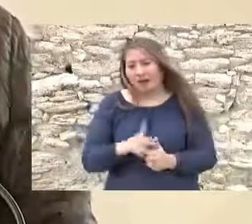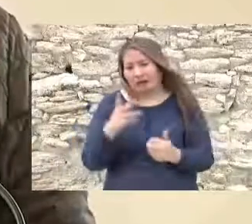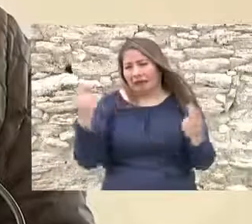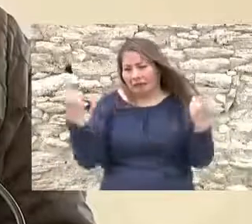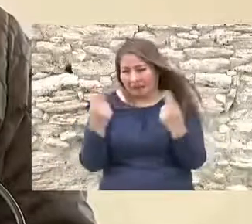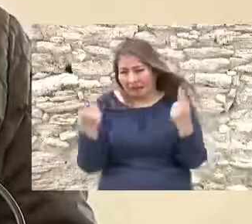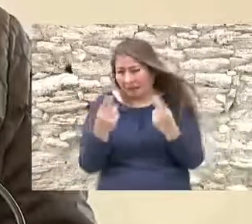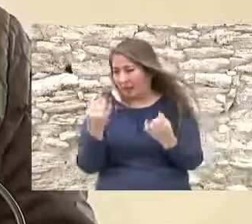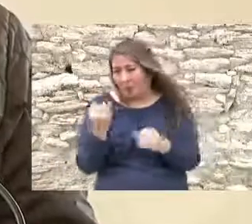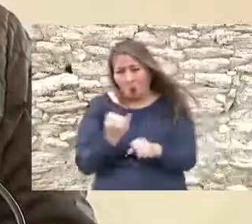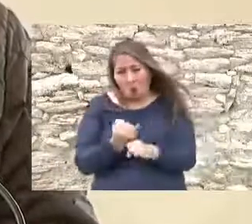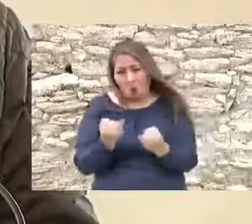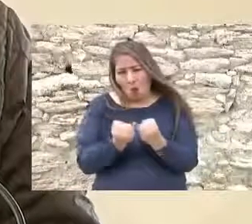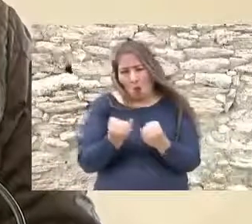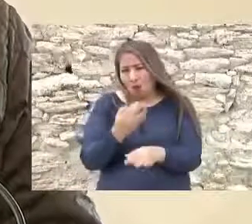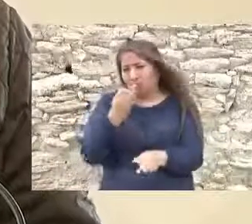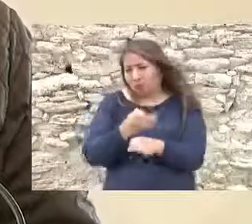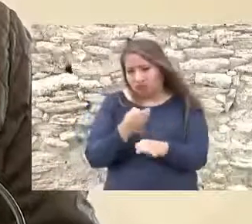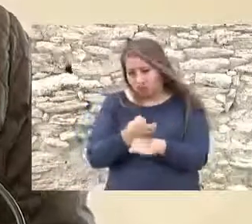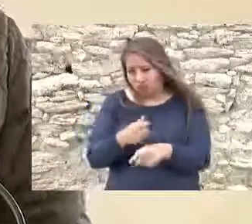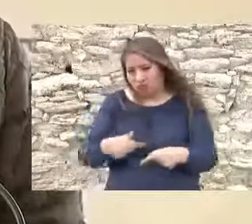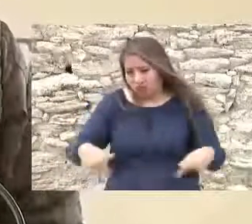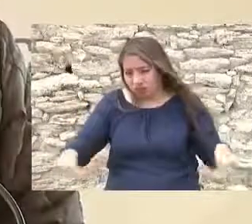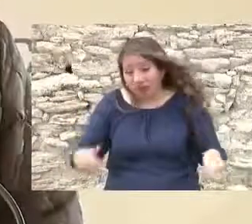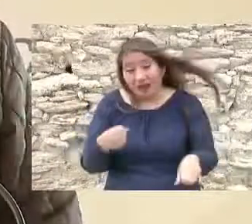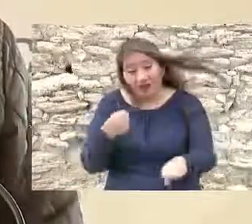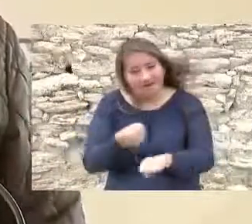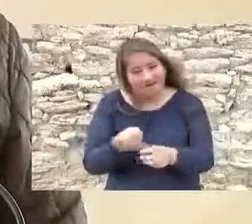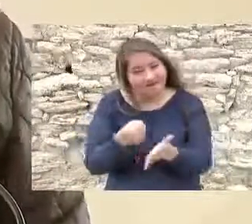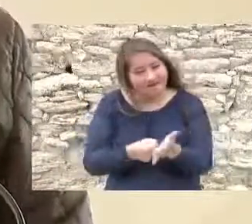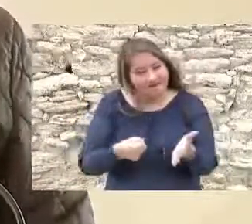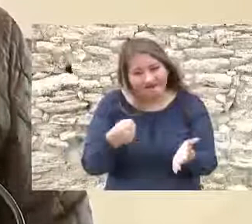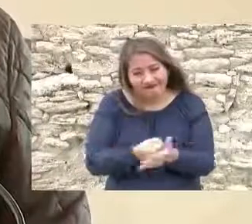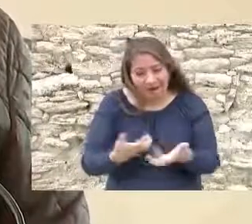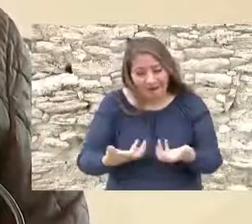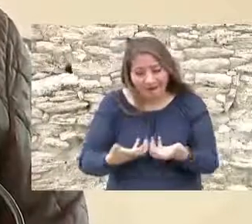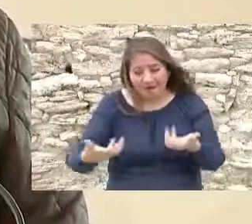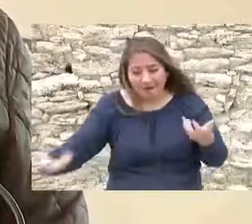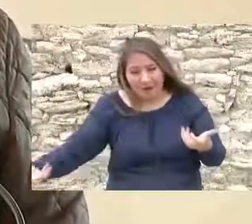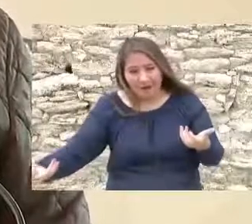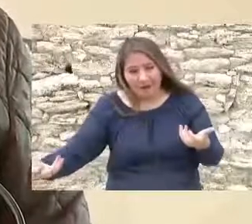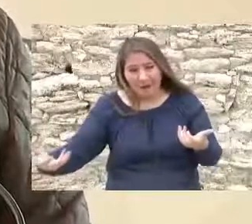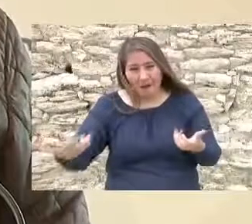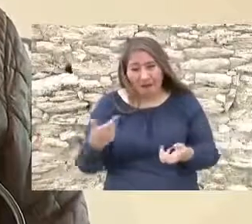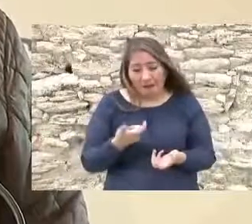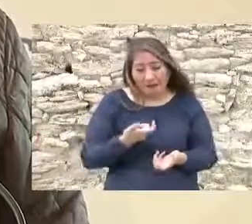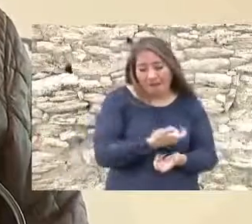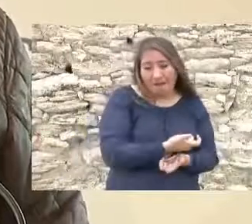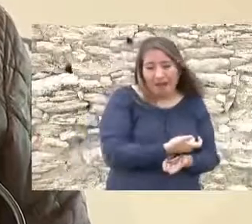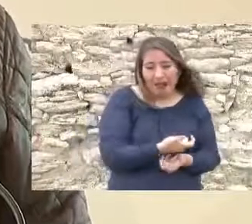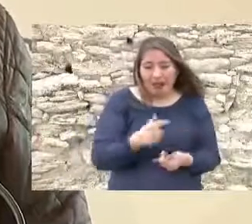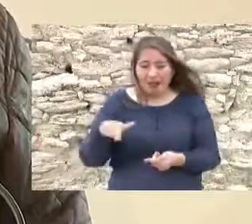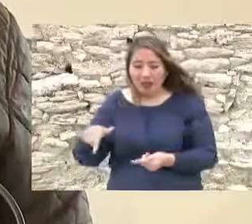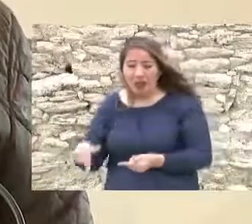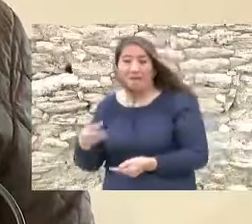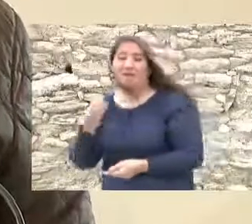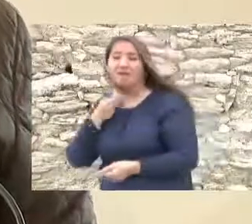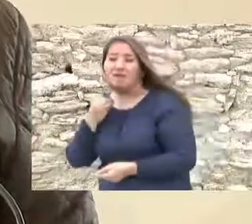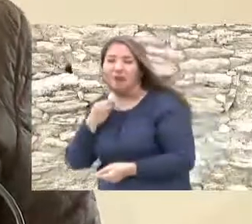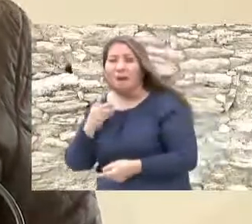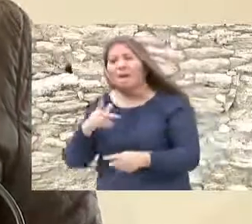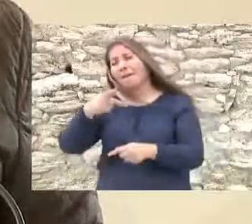necesita ahora y por lo que estamos luchando es por separar al poder económico del poder político para que el gobierno